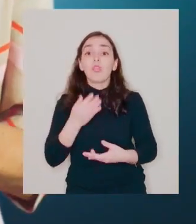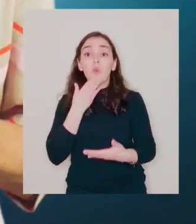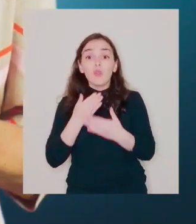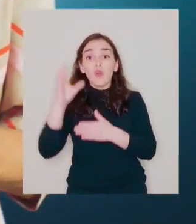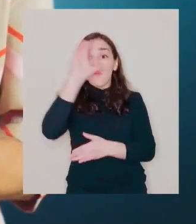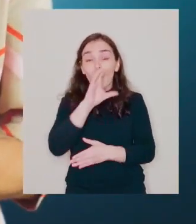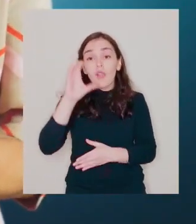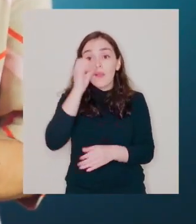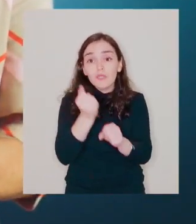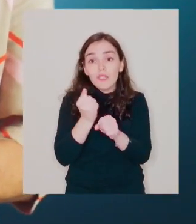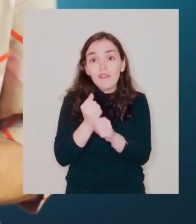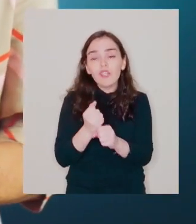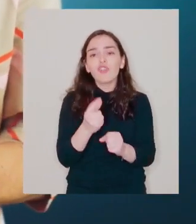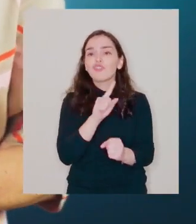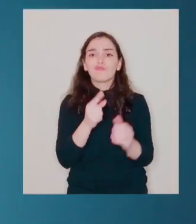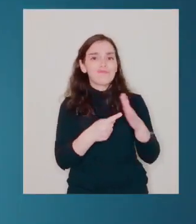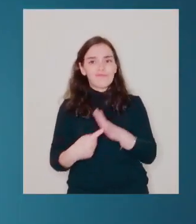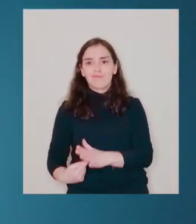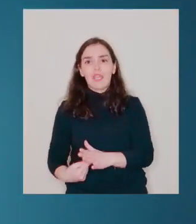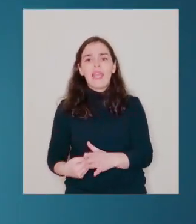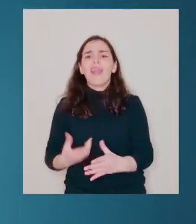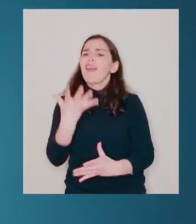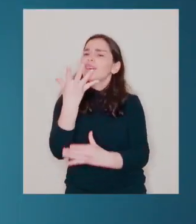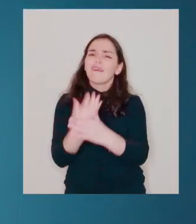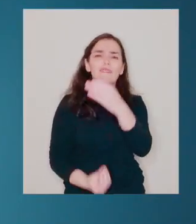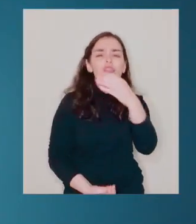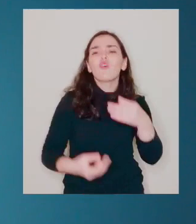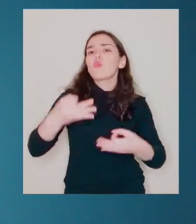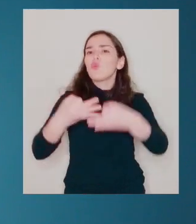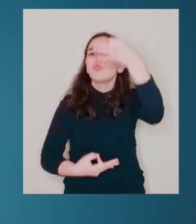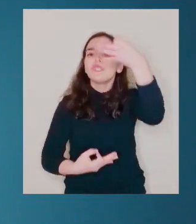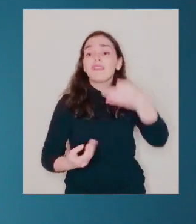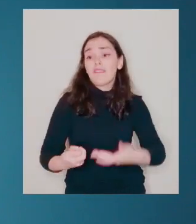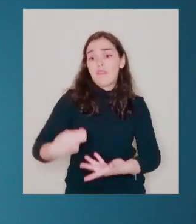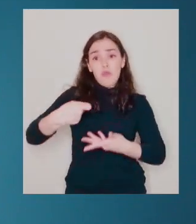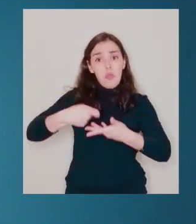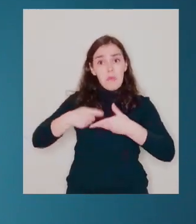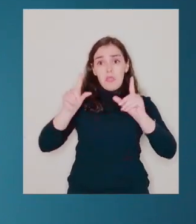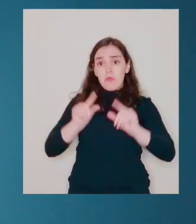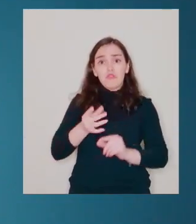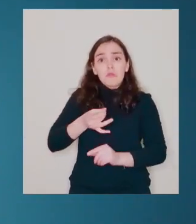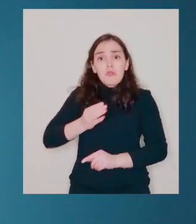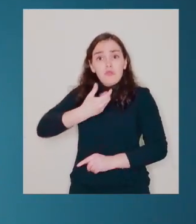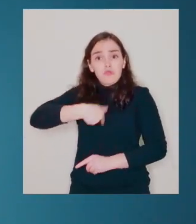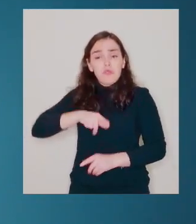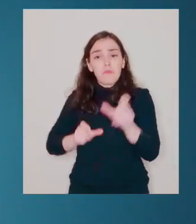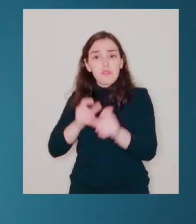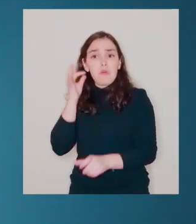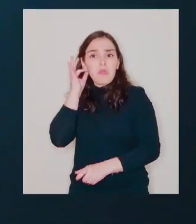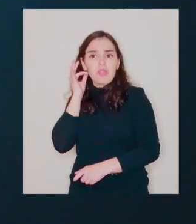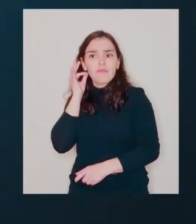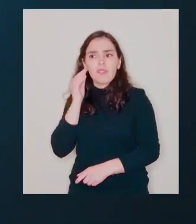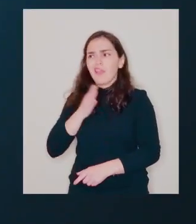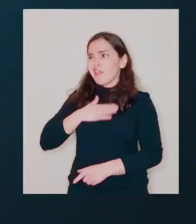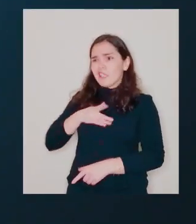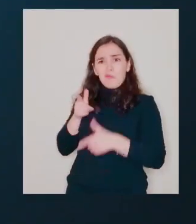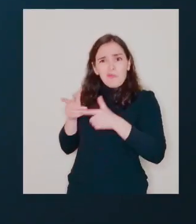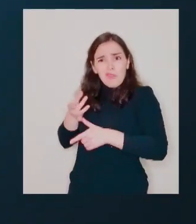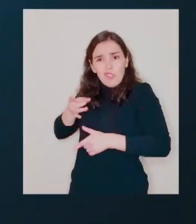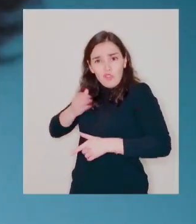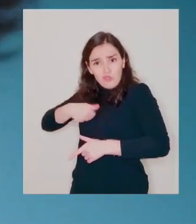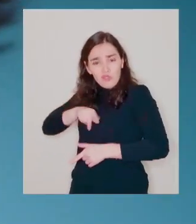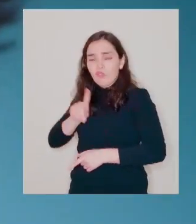no se nos discrimine al buscar trabajo Terminar con la injusticia que se nos pague menos Solo por ser mujeres No queremos